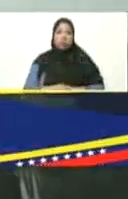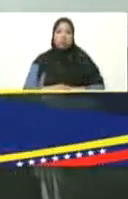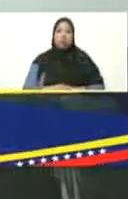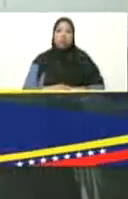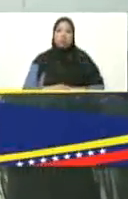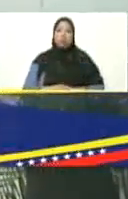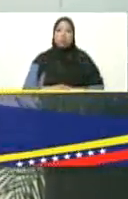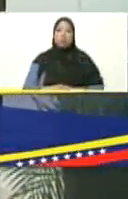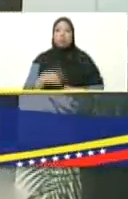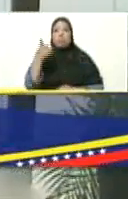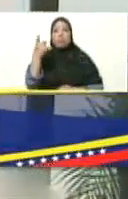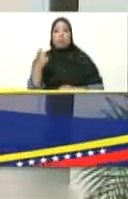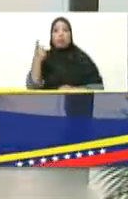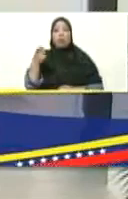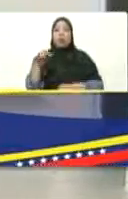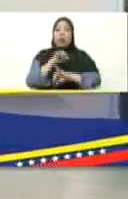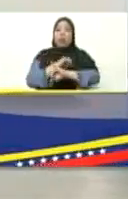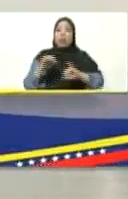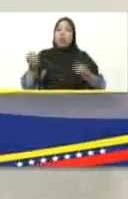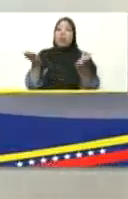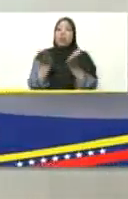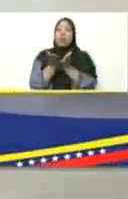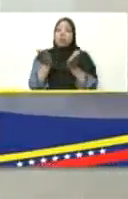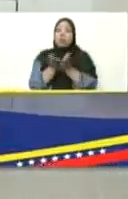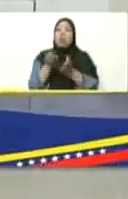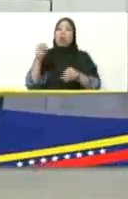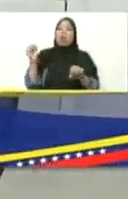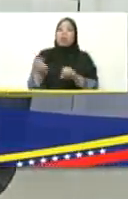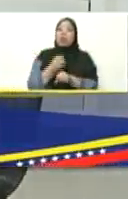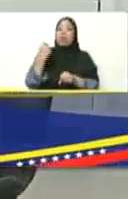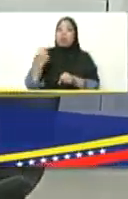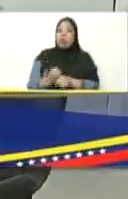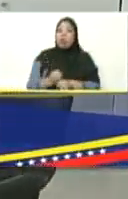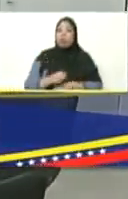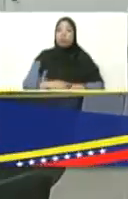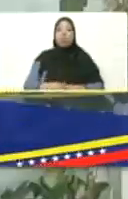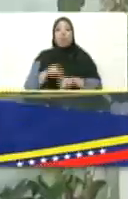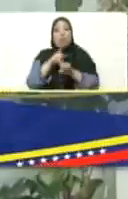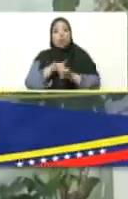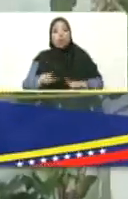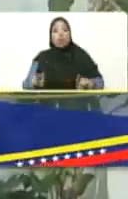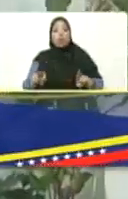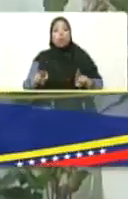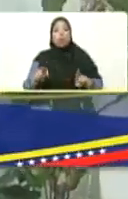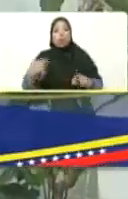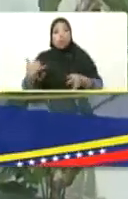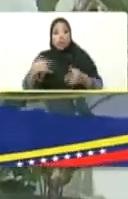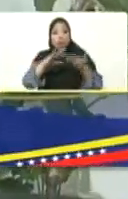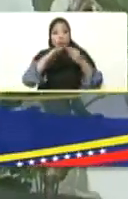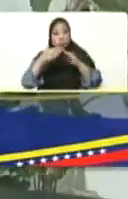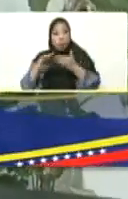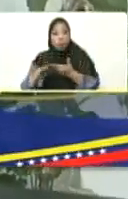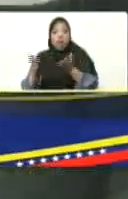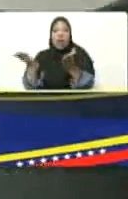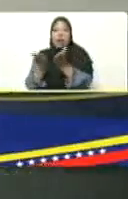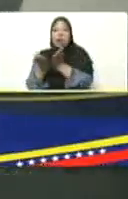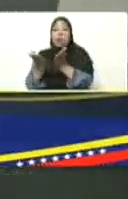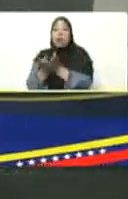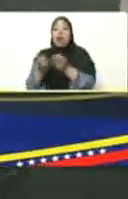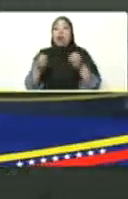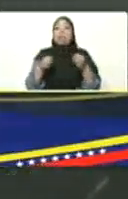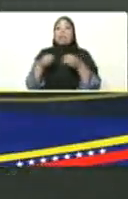También nos falta solo culminar la escuela, que ya la estamos trabajando. Sin embargo, cerca de la comunidad hay escuela pública,